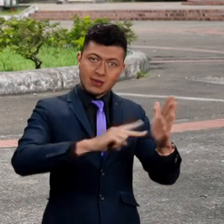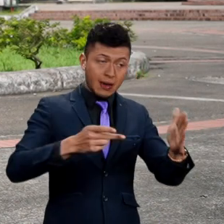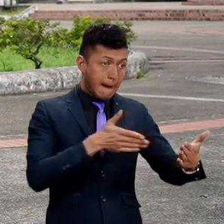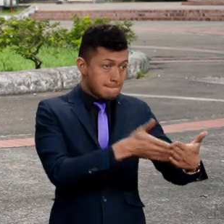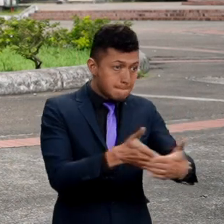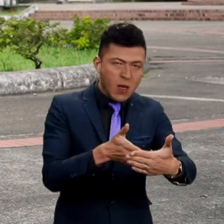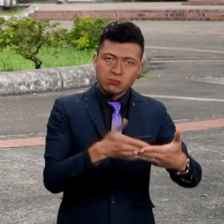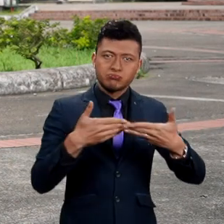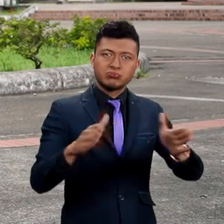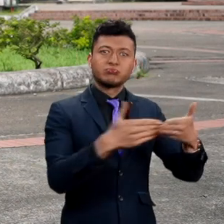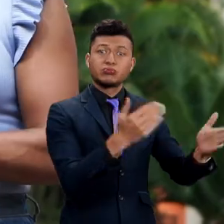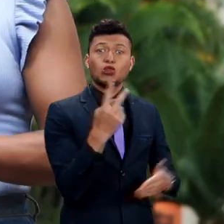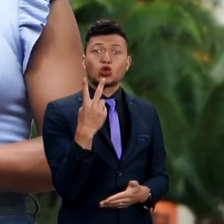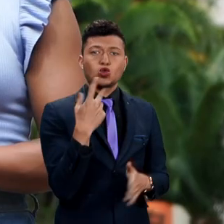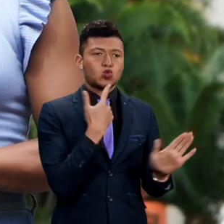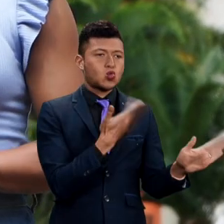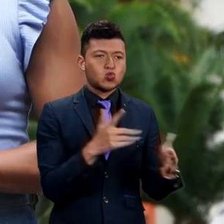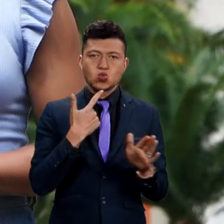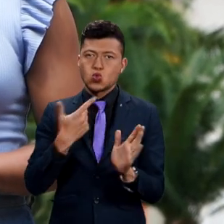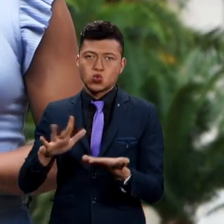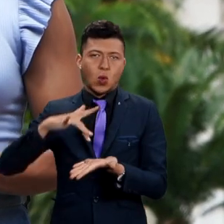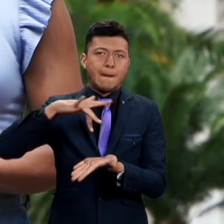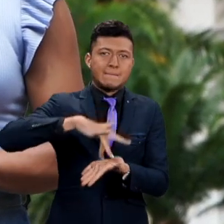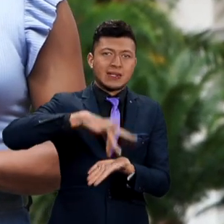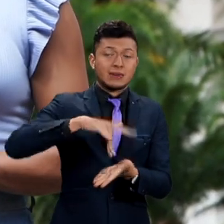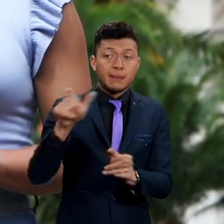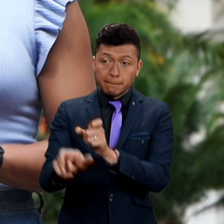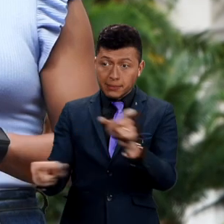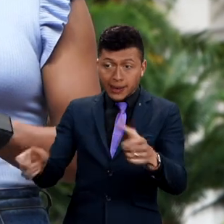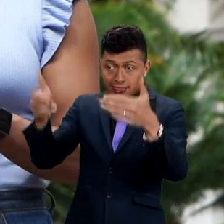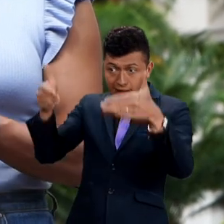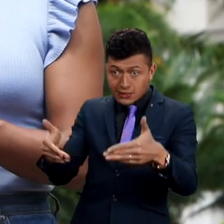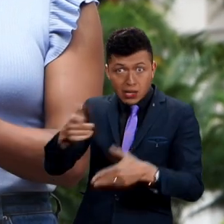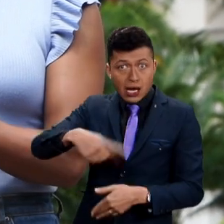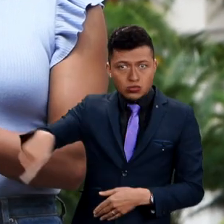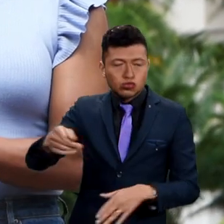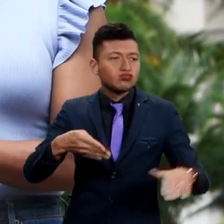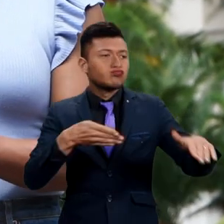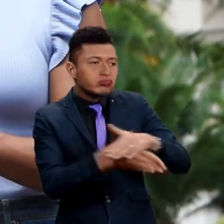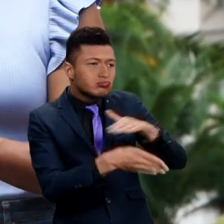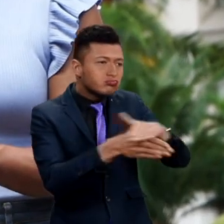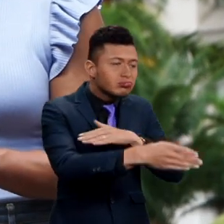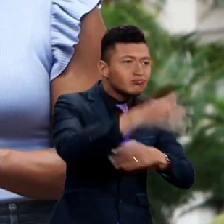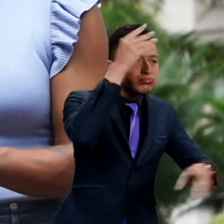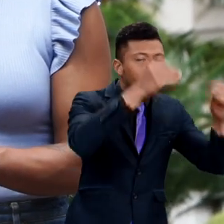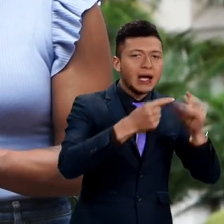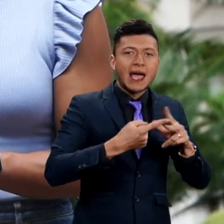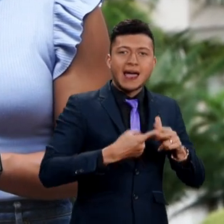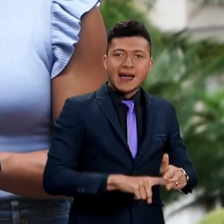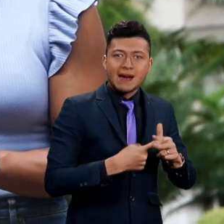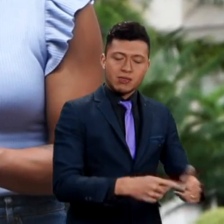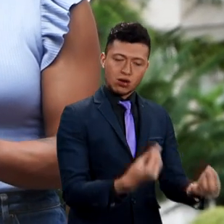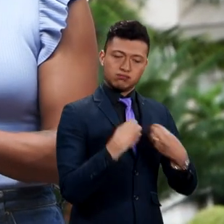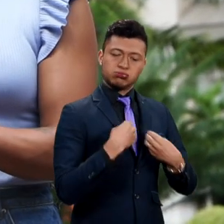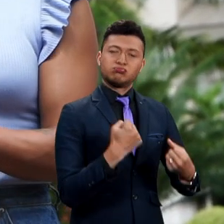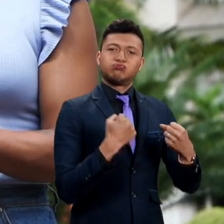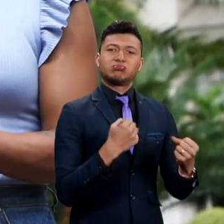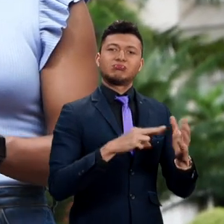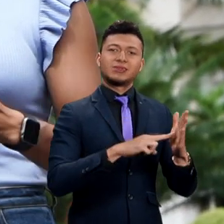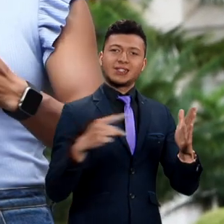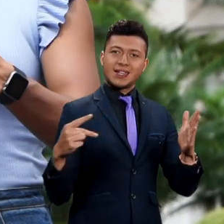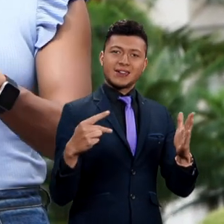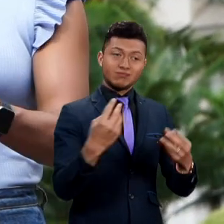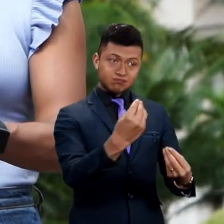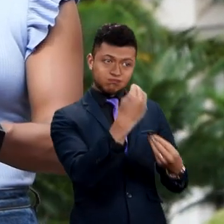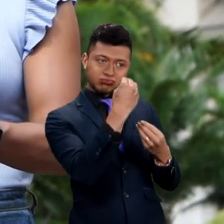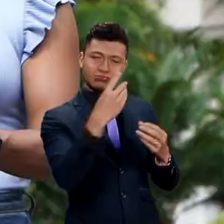como formación TIC sin barreras que cuenta con dos cursos presenciales para que las personas con discapacidad puedan aprender herramientas